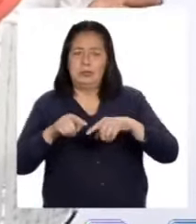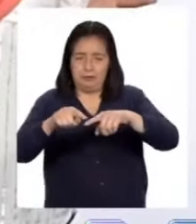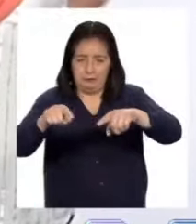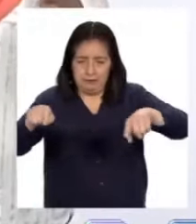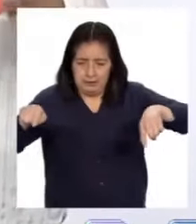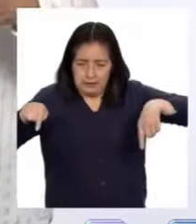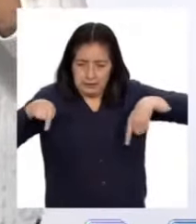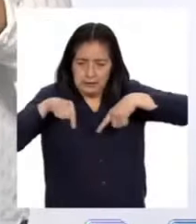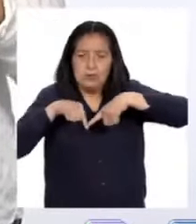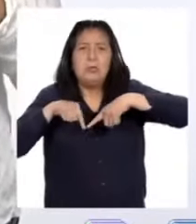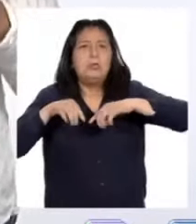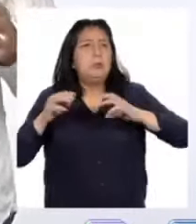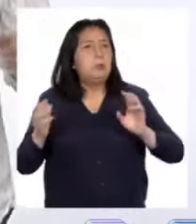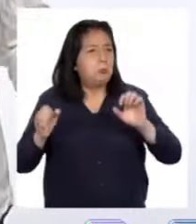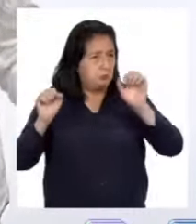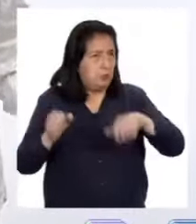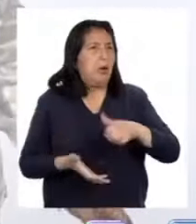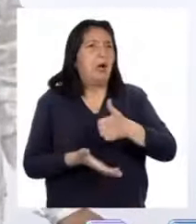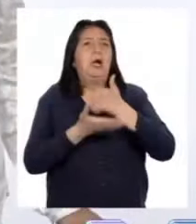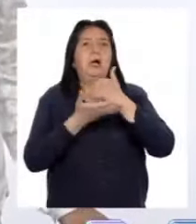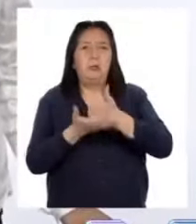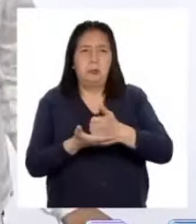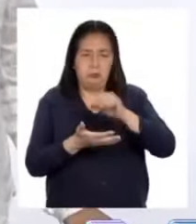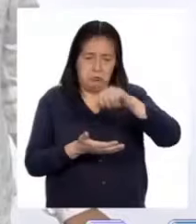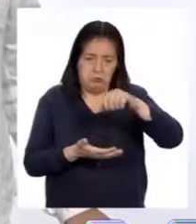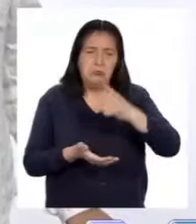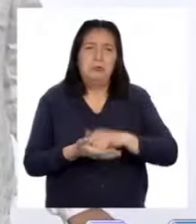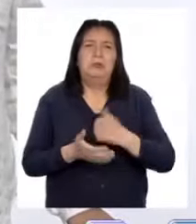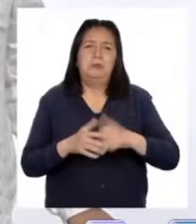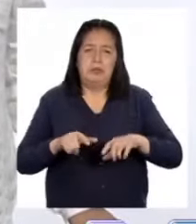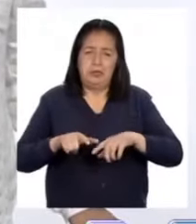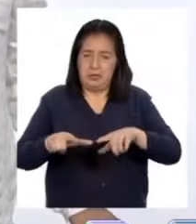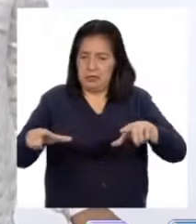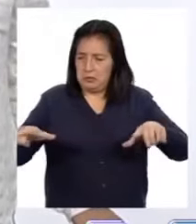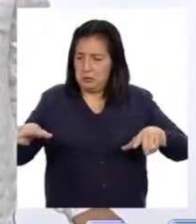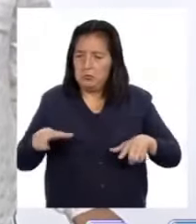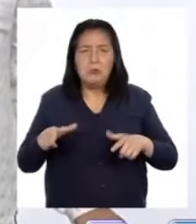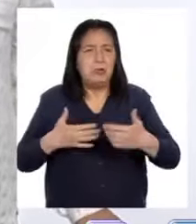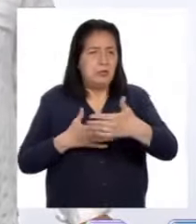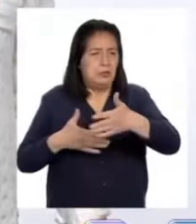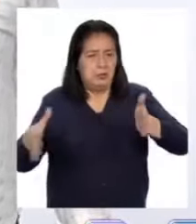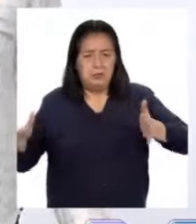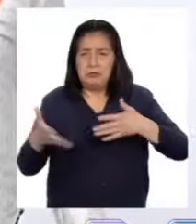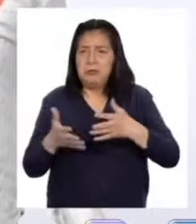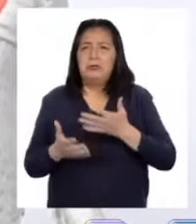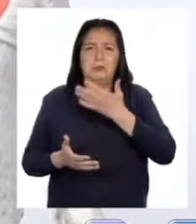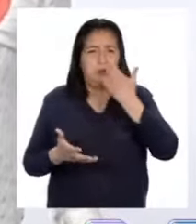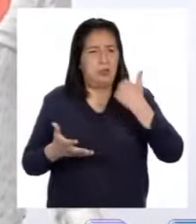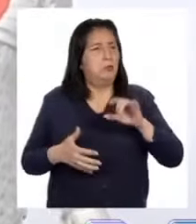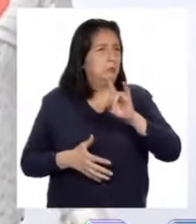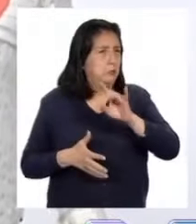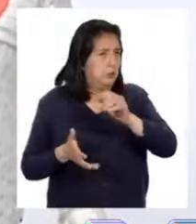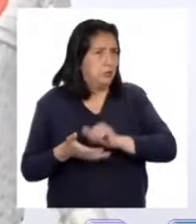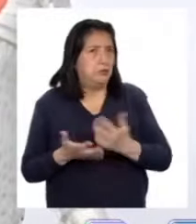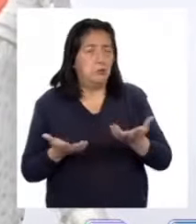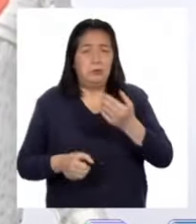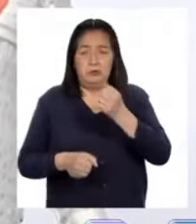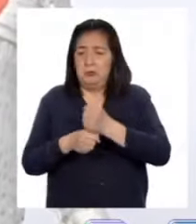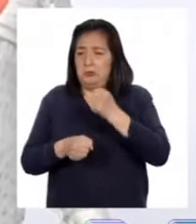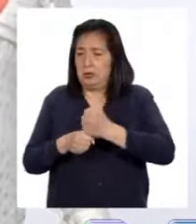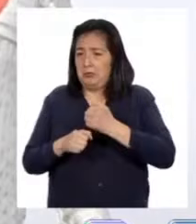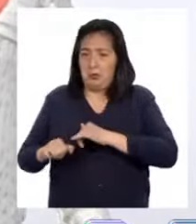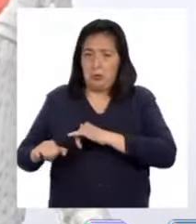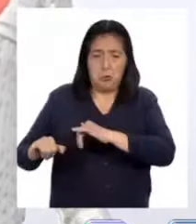ayudaría a Aprovechar mejor el espacio de la habitación. Tener un espacio de trabajo